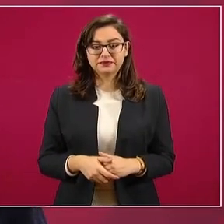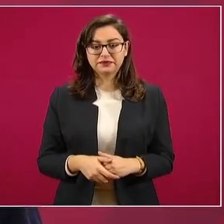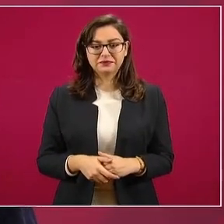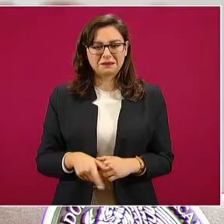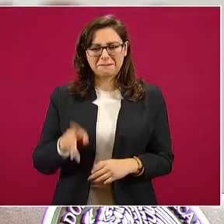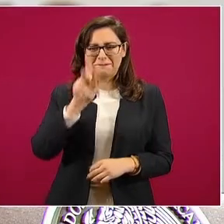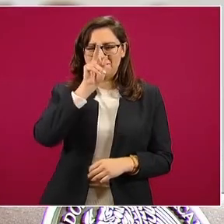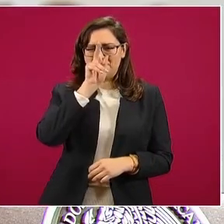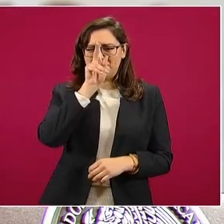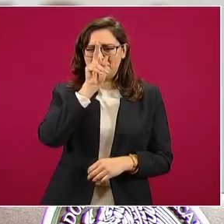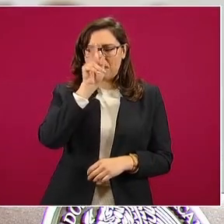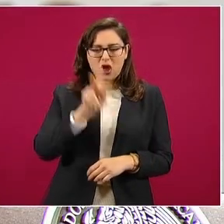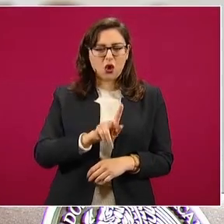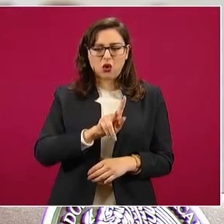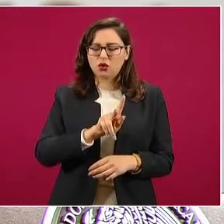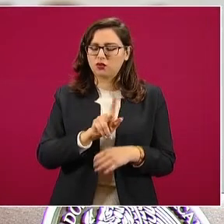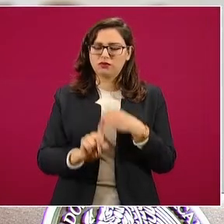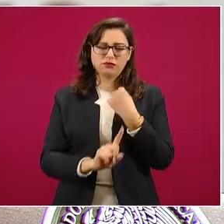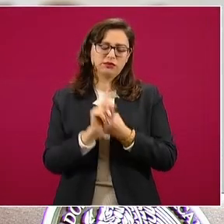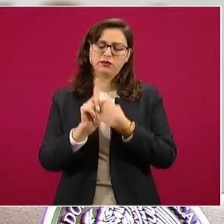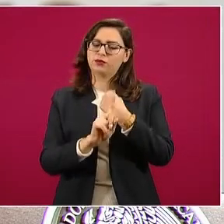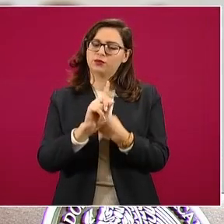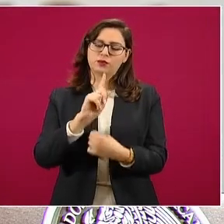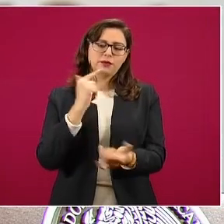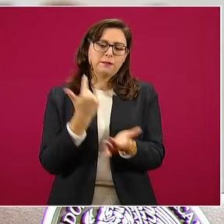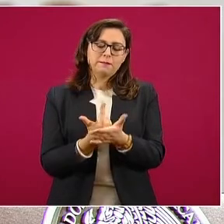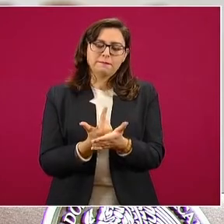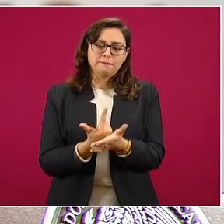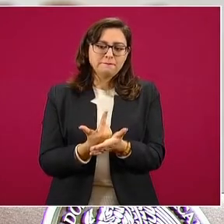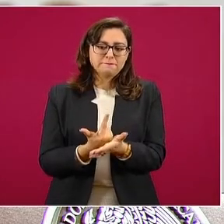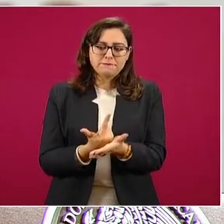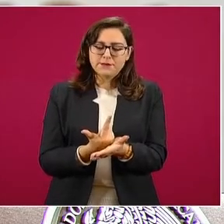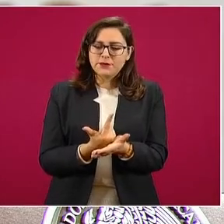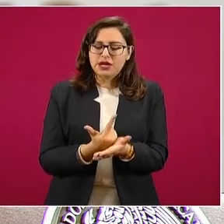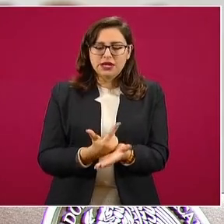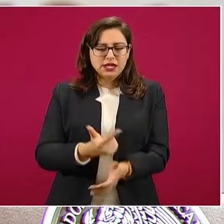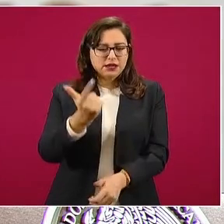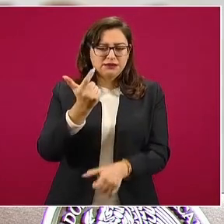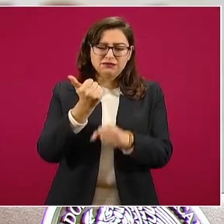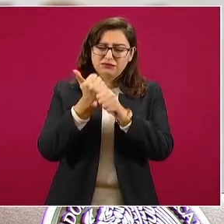aqueja,